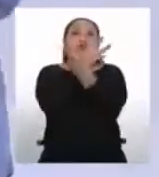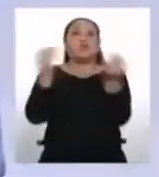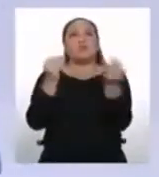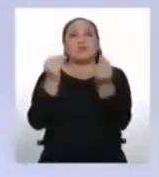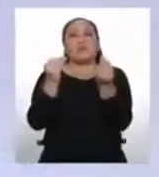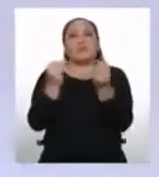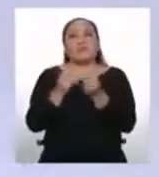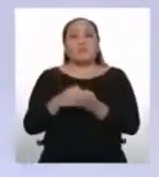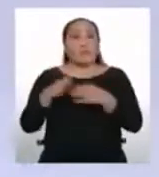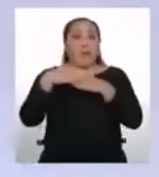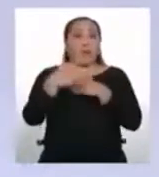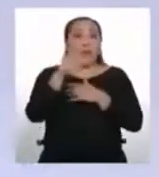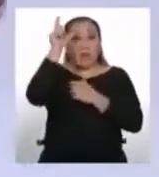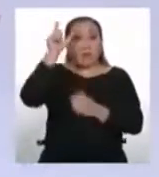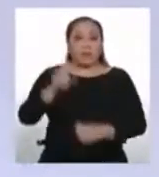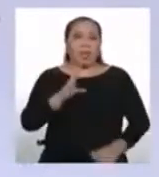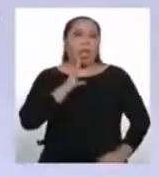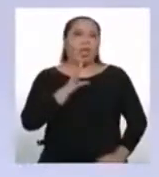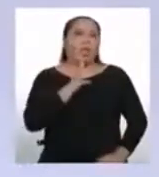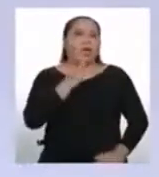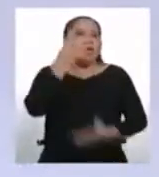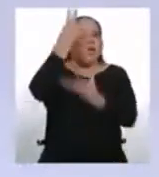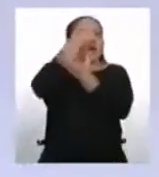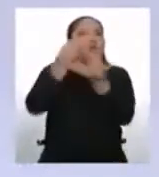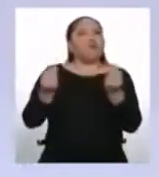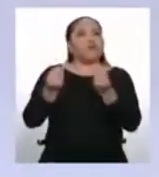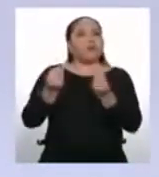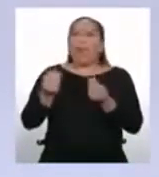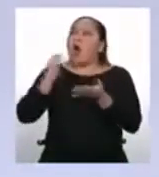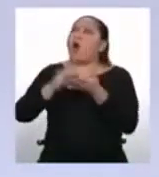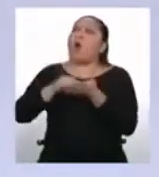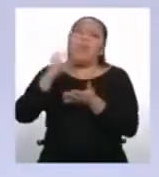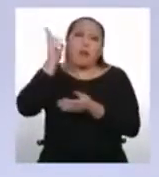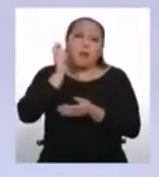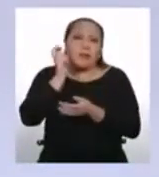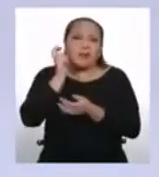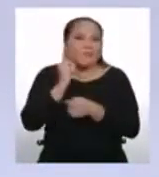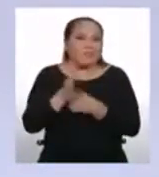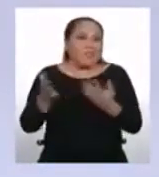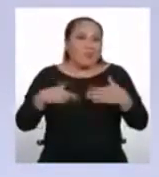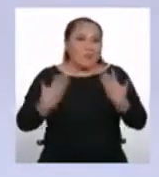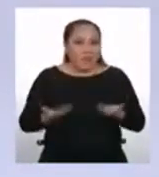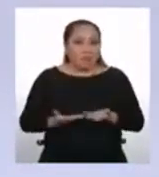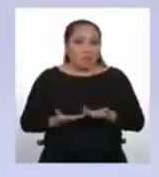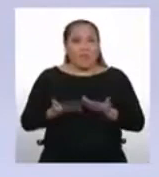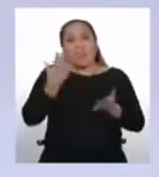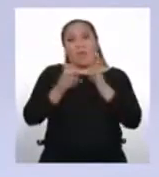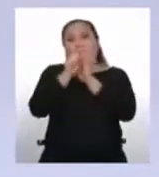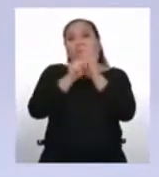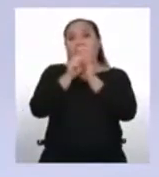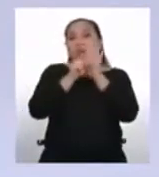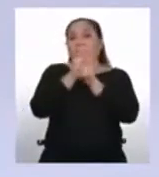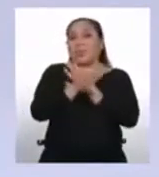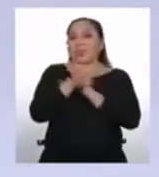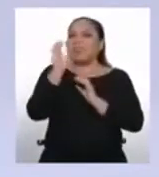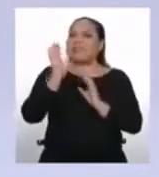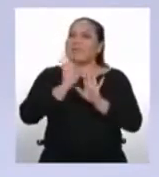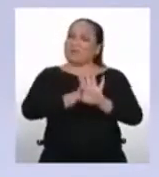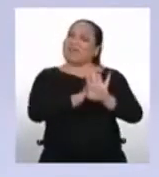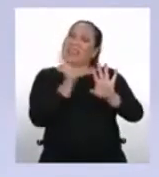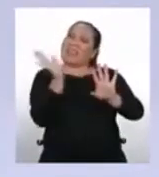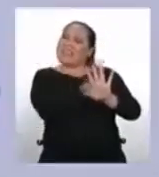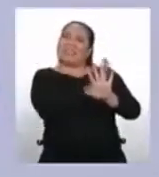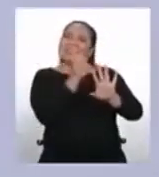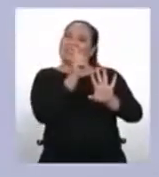Luego de que son pronunciados, ya no regresan y no los podemos volver a escuchar. A menos que estén grabados, pero no vamos a hablar de